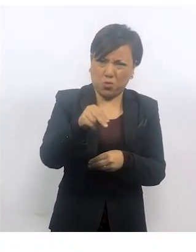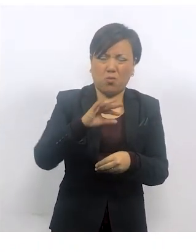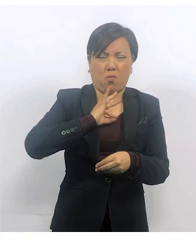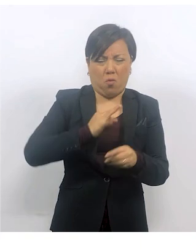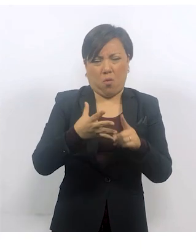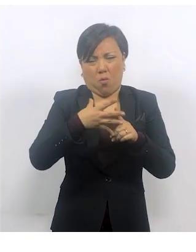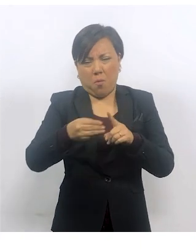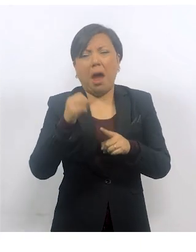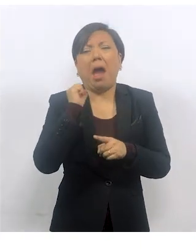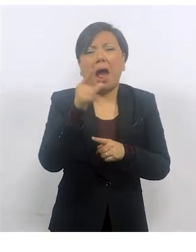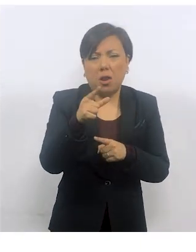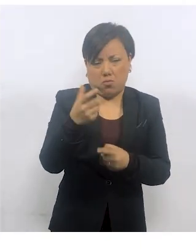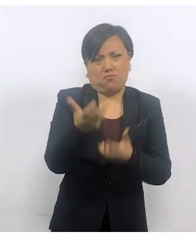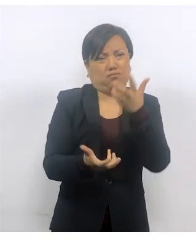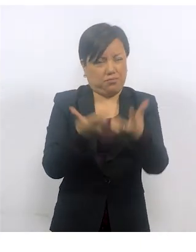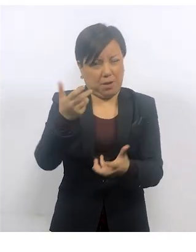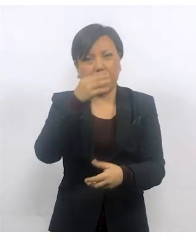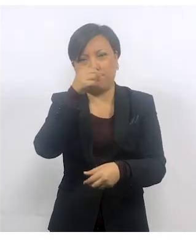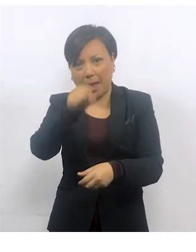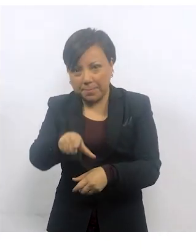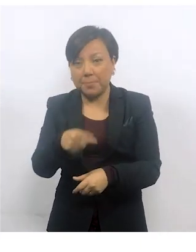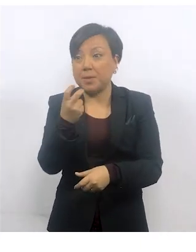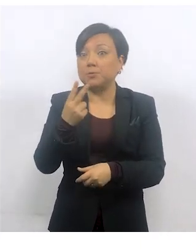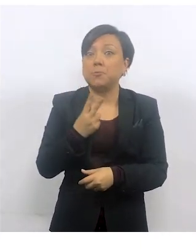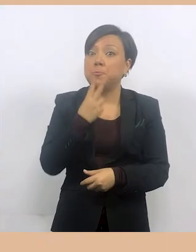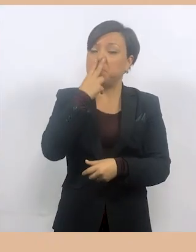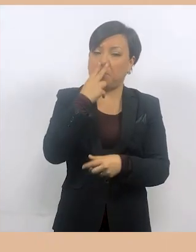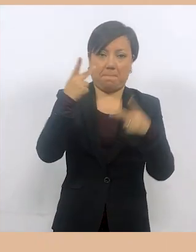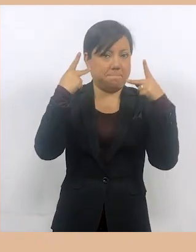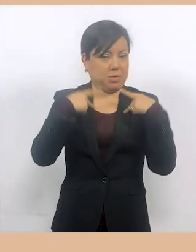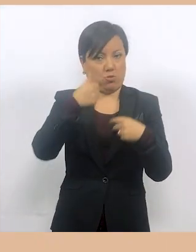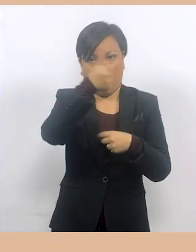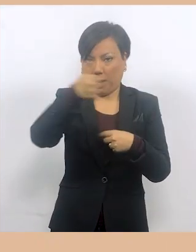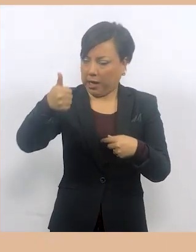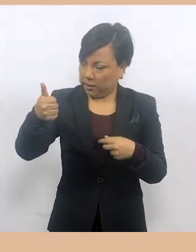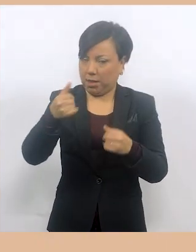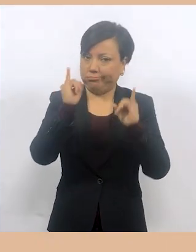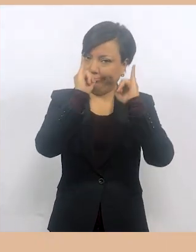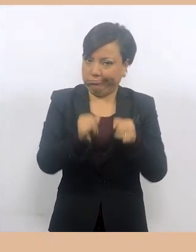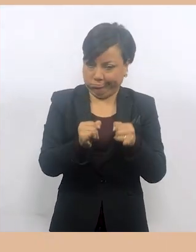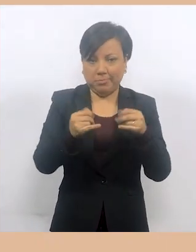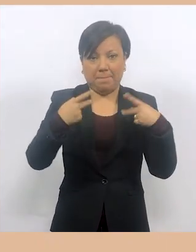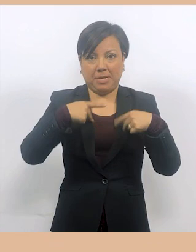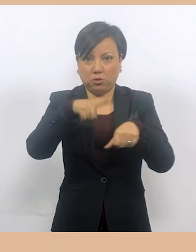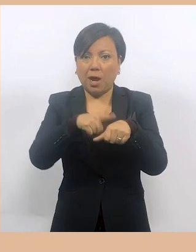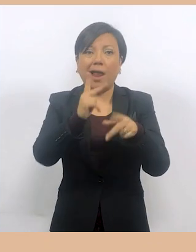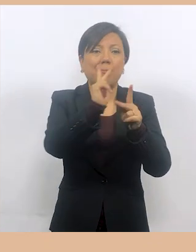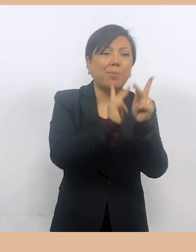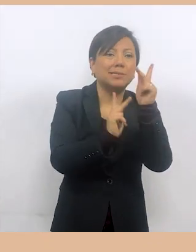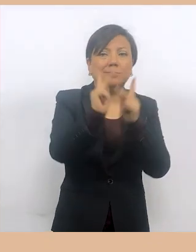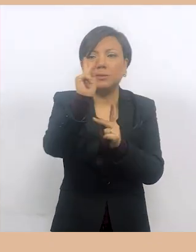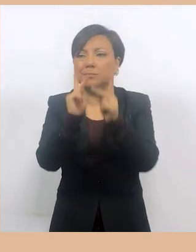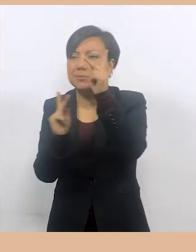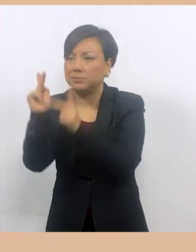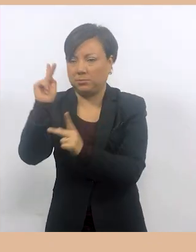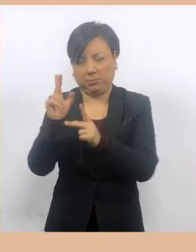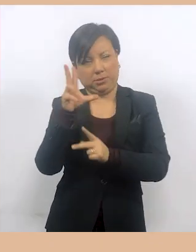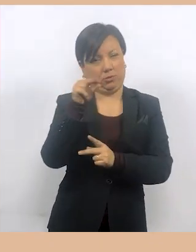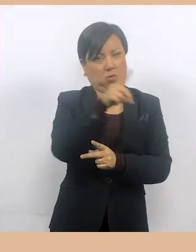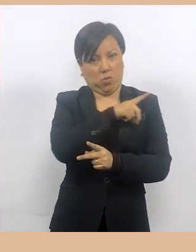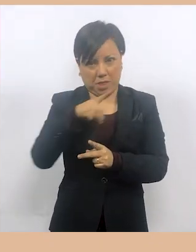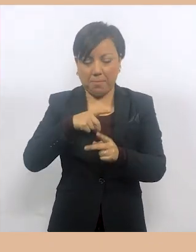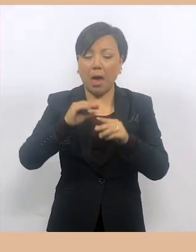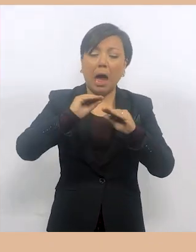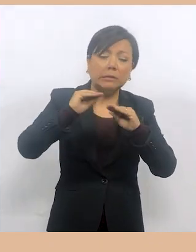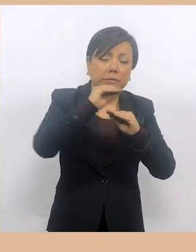Hacerlo representa un riesgo de infección e incendio. Las puntas nasales son de uso personal y no deben ser intercambiadas entre